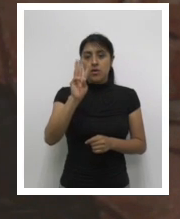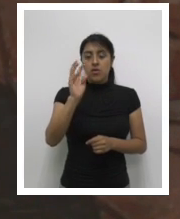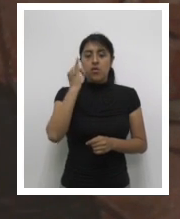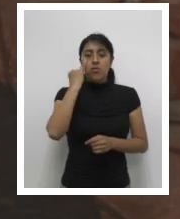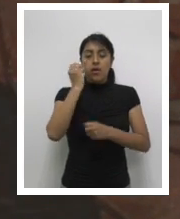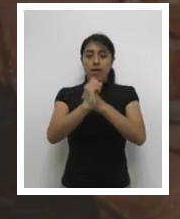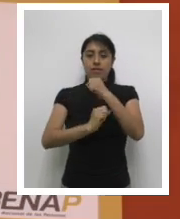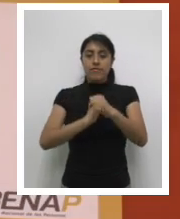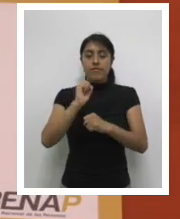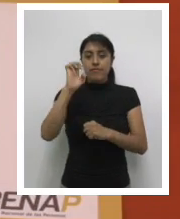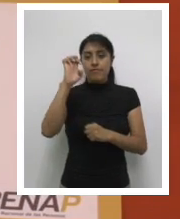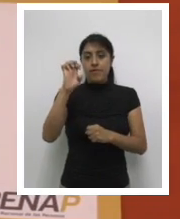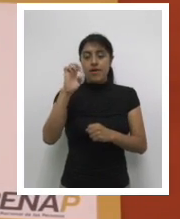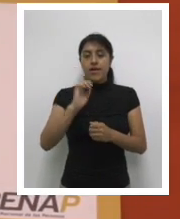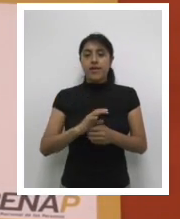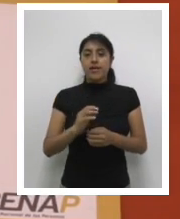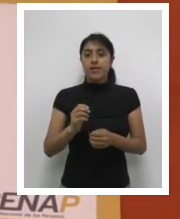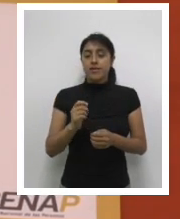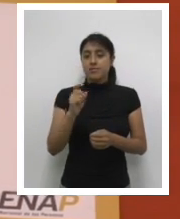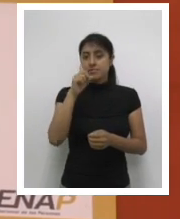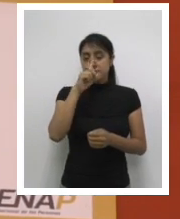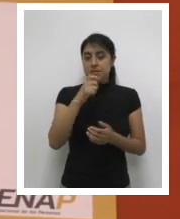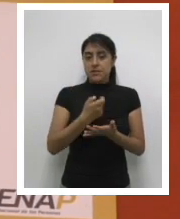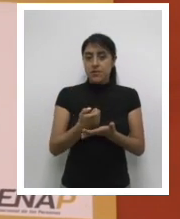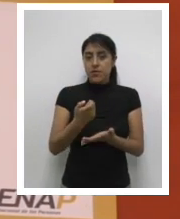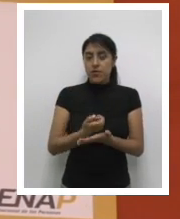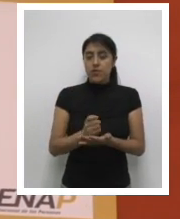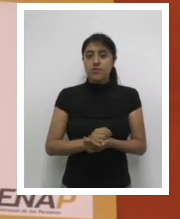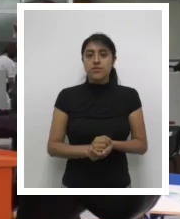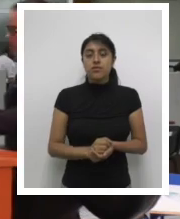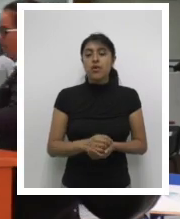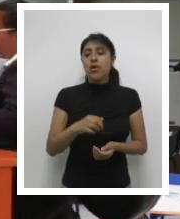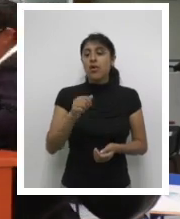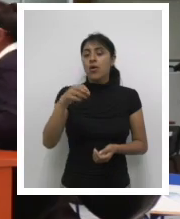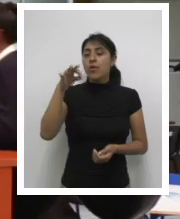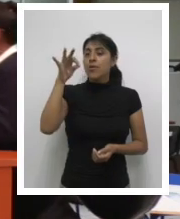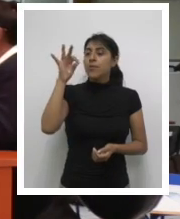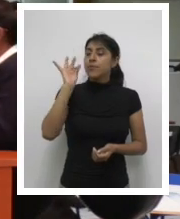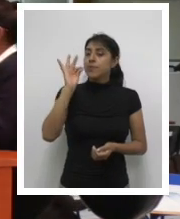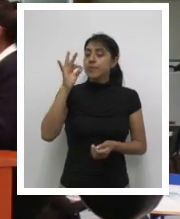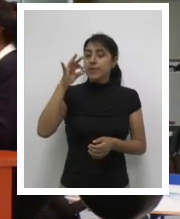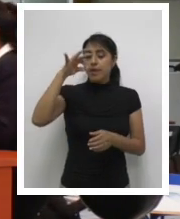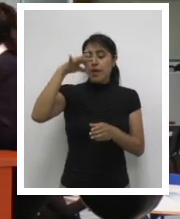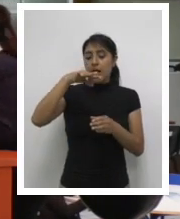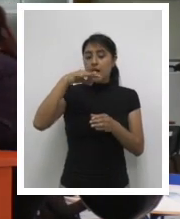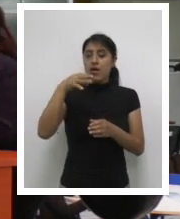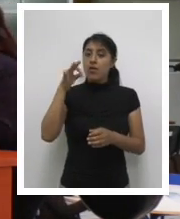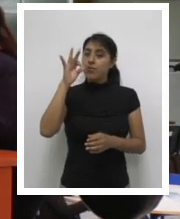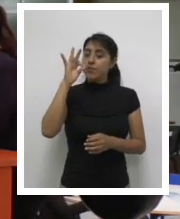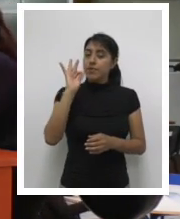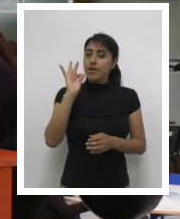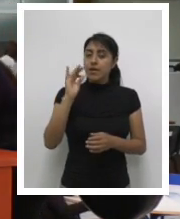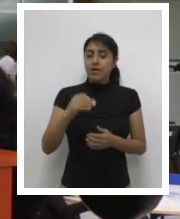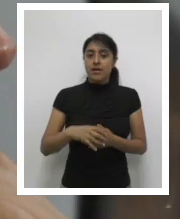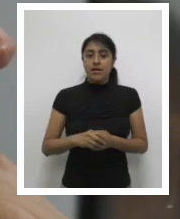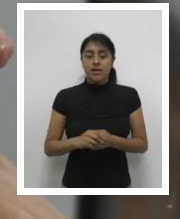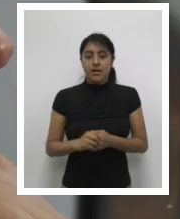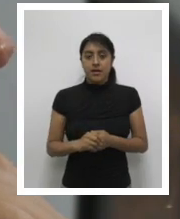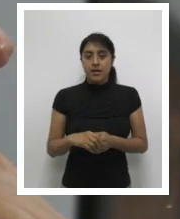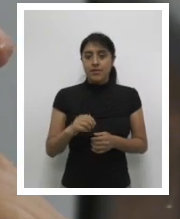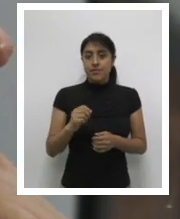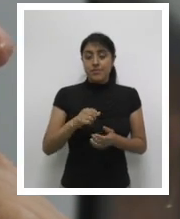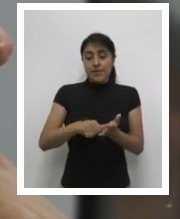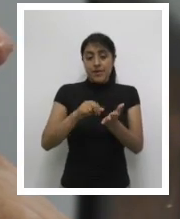al igual que si desean degustar de un café, té o agua pura mientras esperan realizar sus diligencias. RENAP